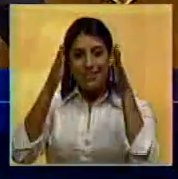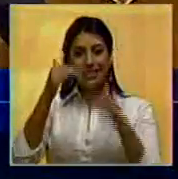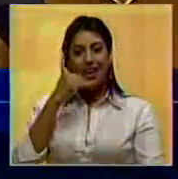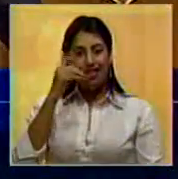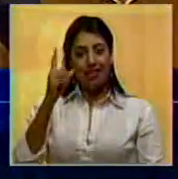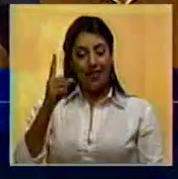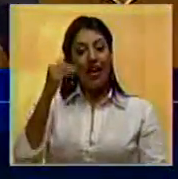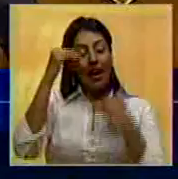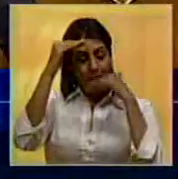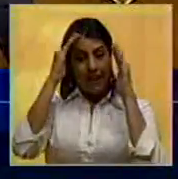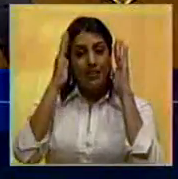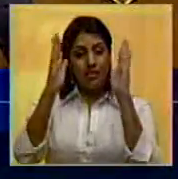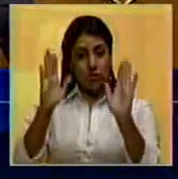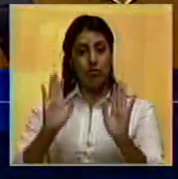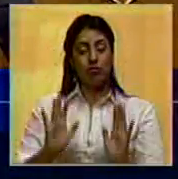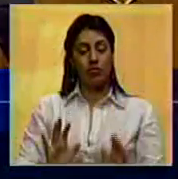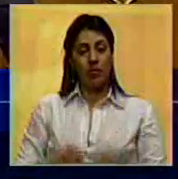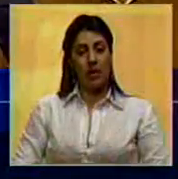presta atención